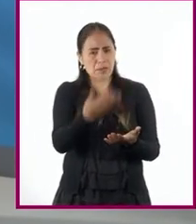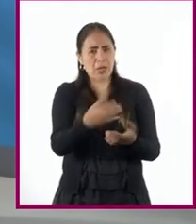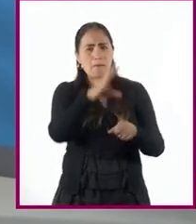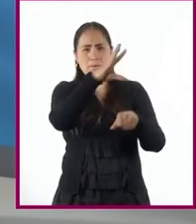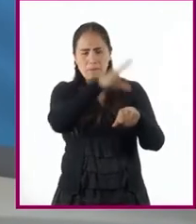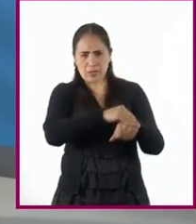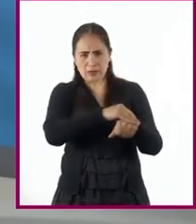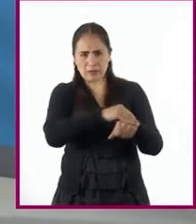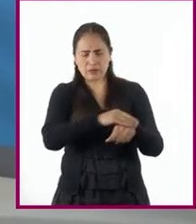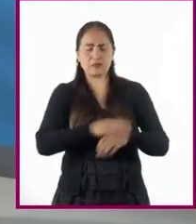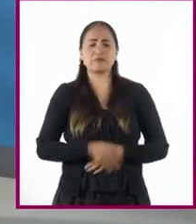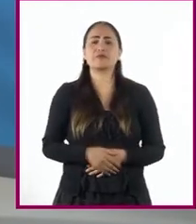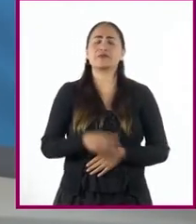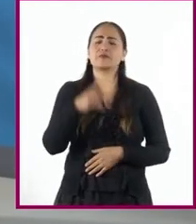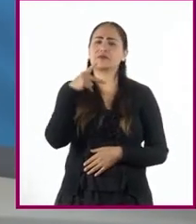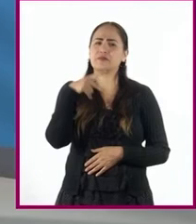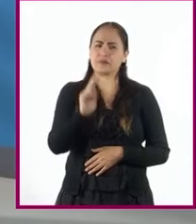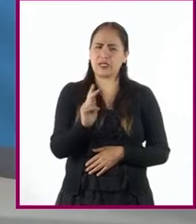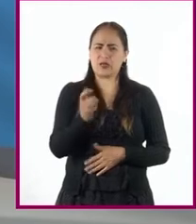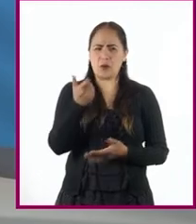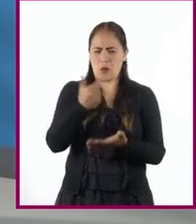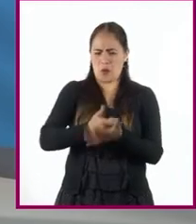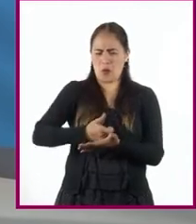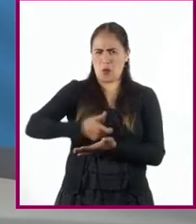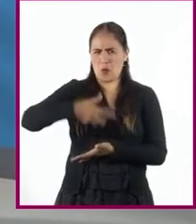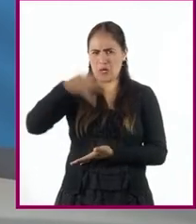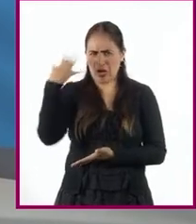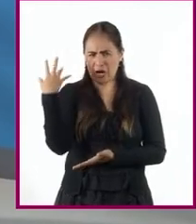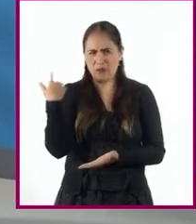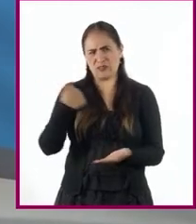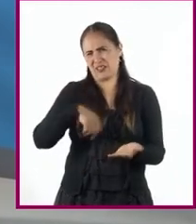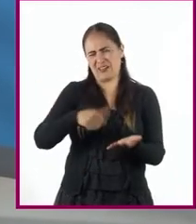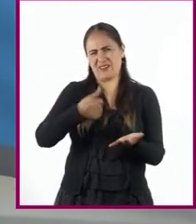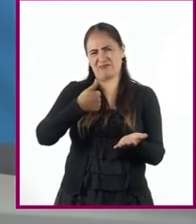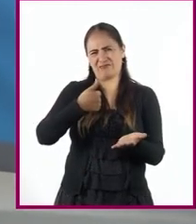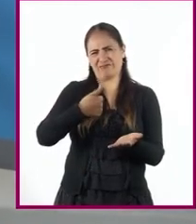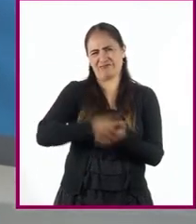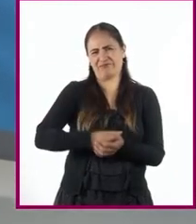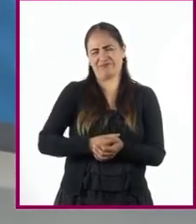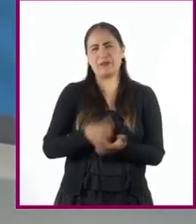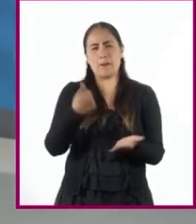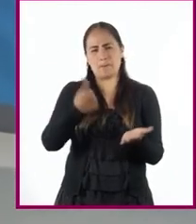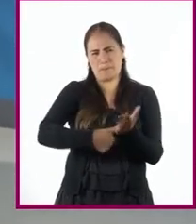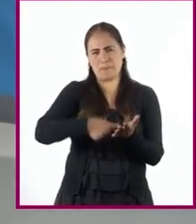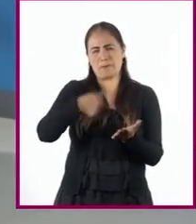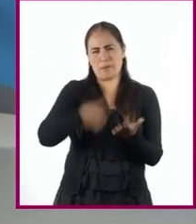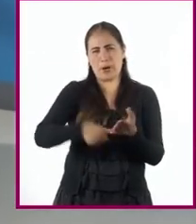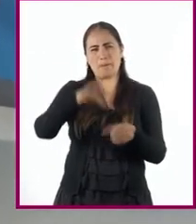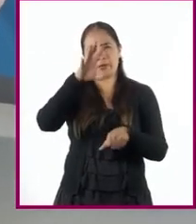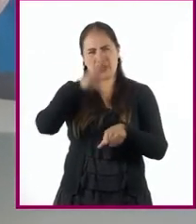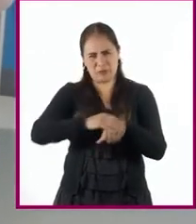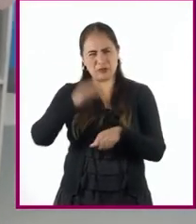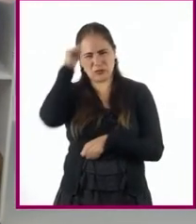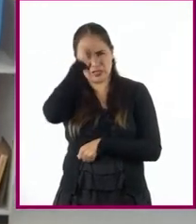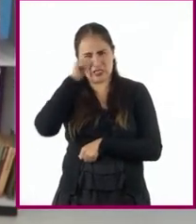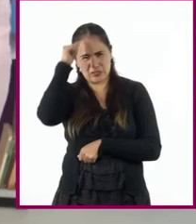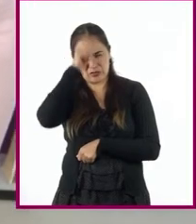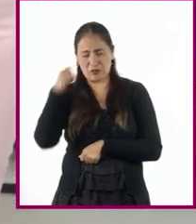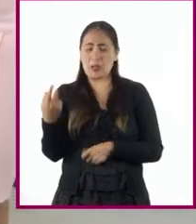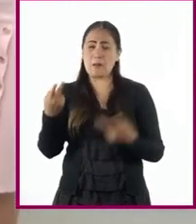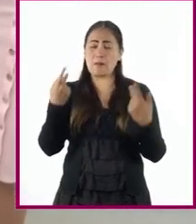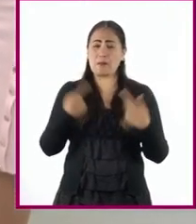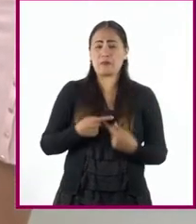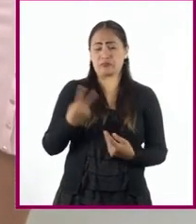Sin embargo, como eran bastante caros los derechos parroquiales, para contraer matrimonio, muchas parejas, principalmente